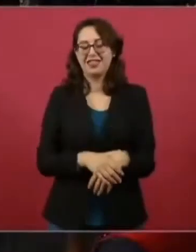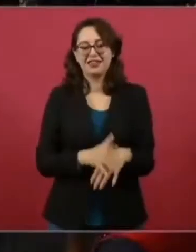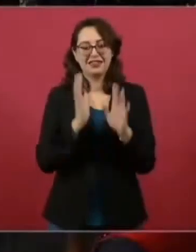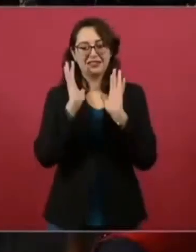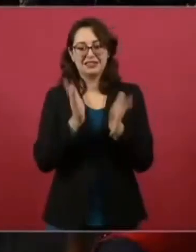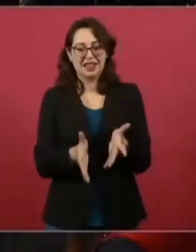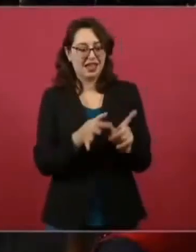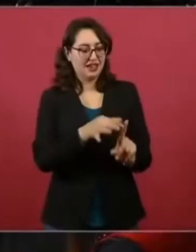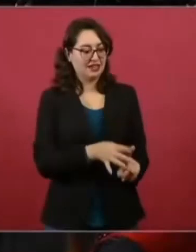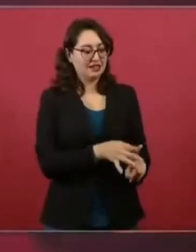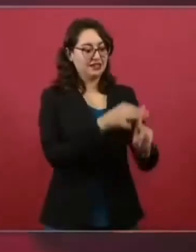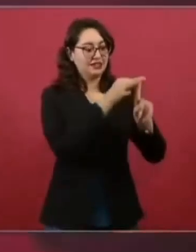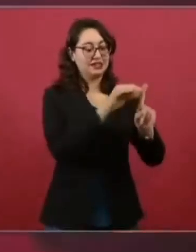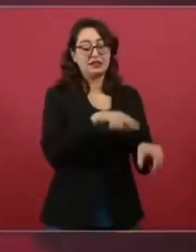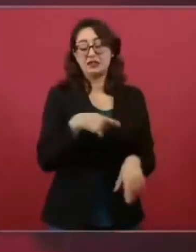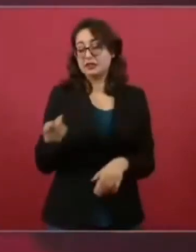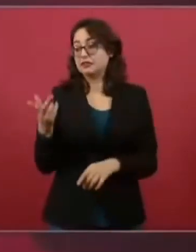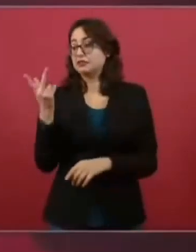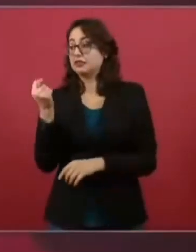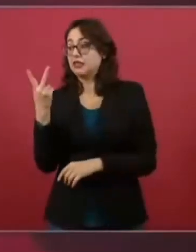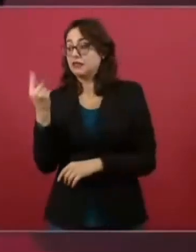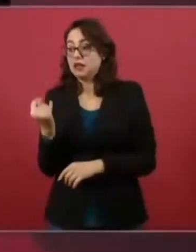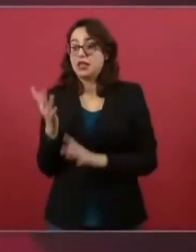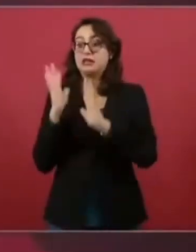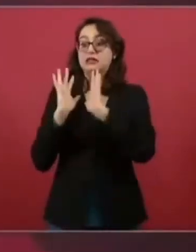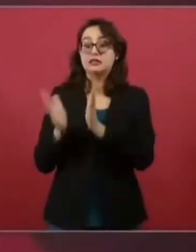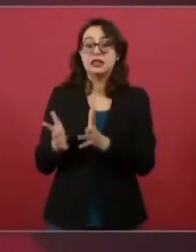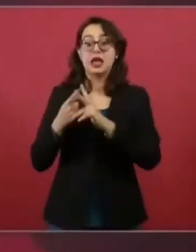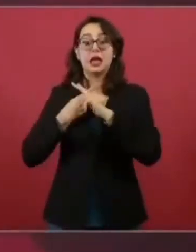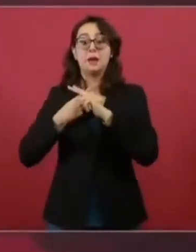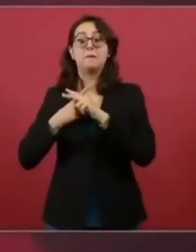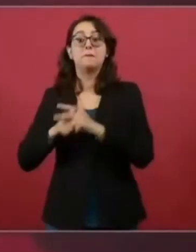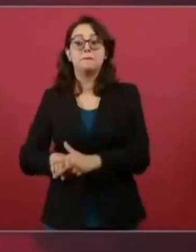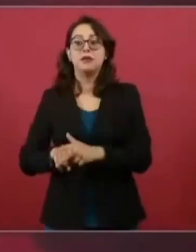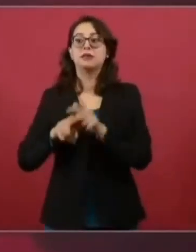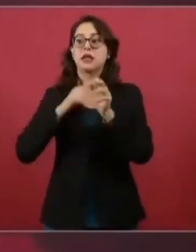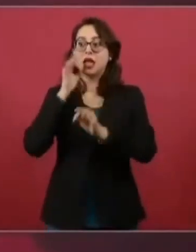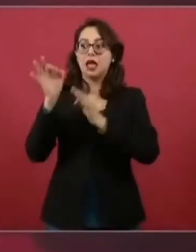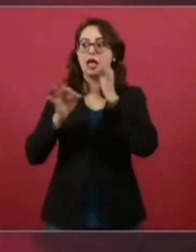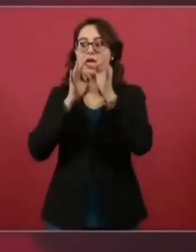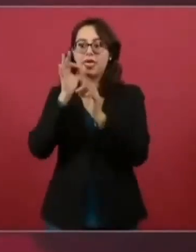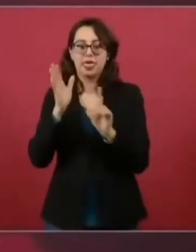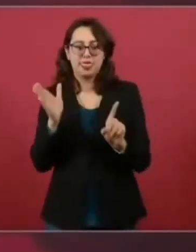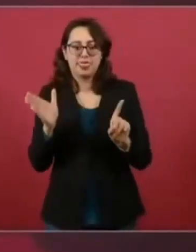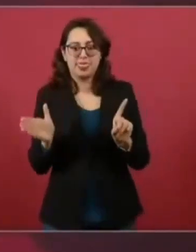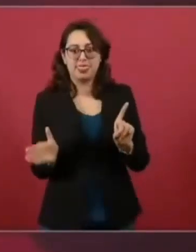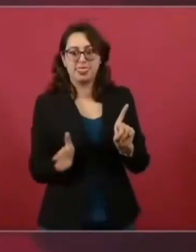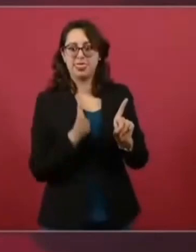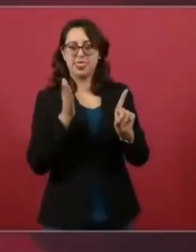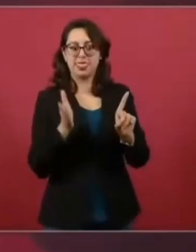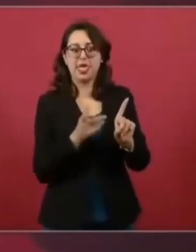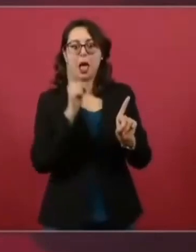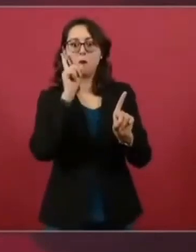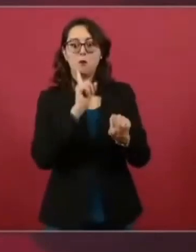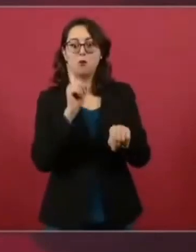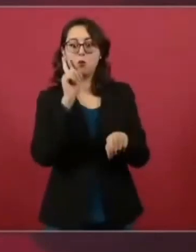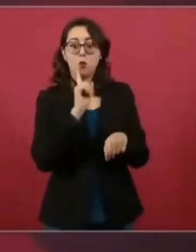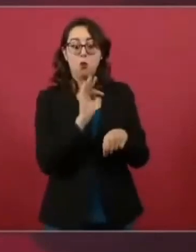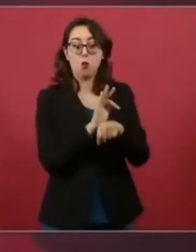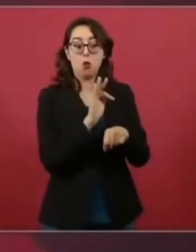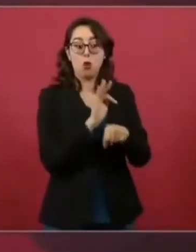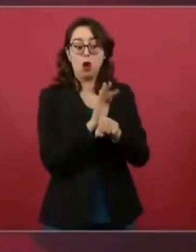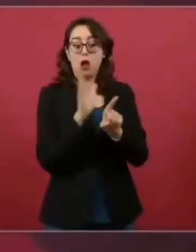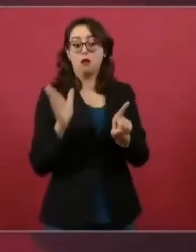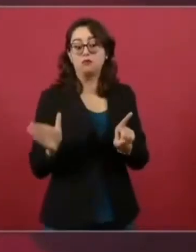los comentaristas supuestamente independientes, libres, pues no les dan línea